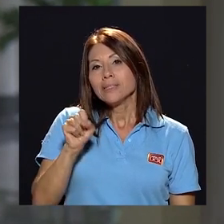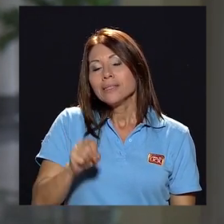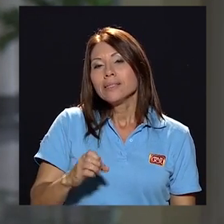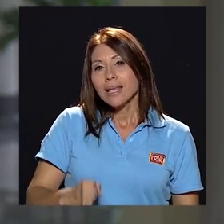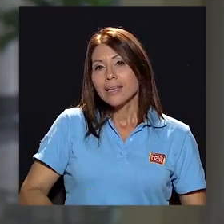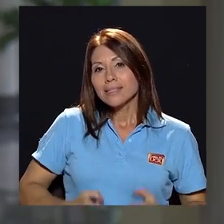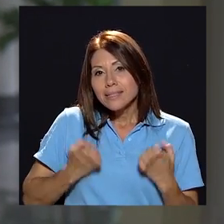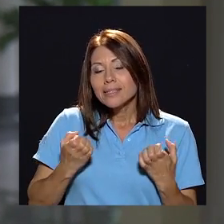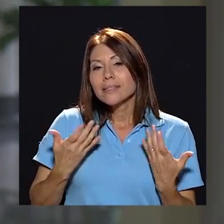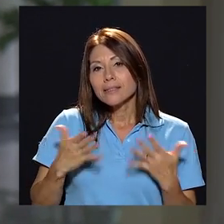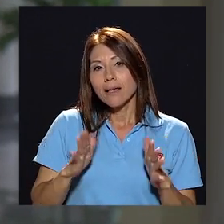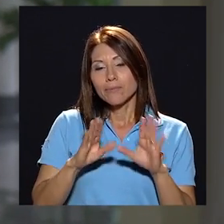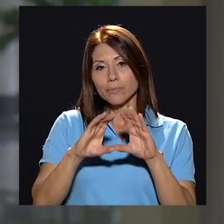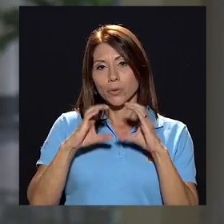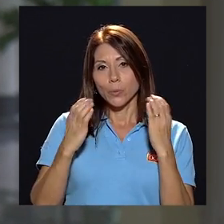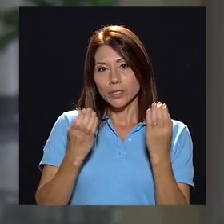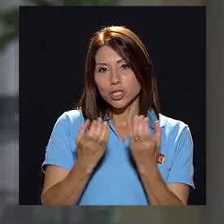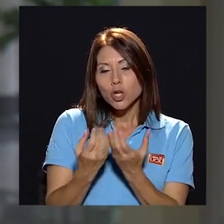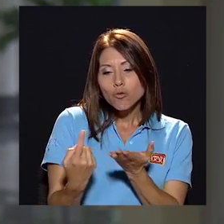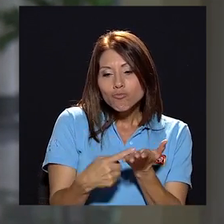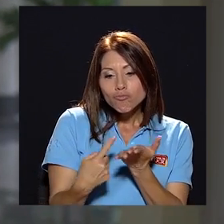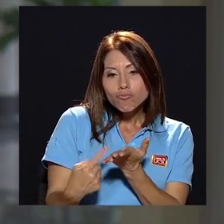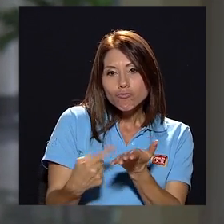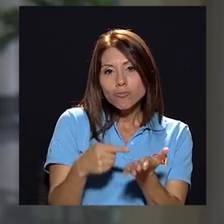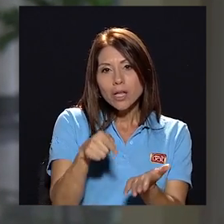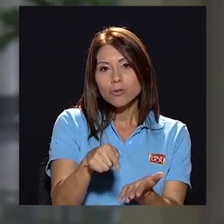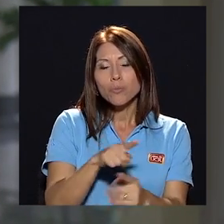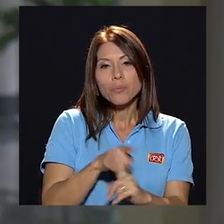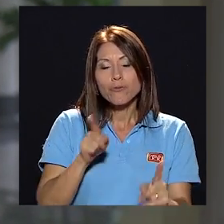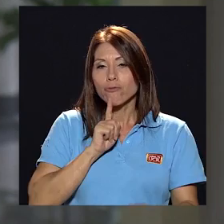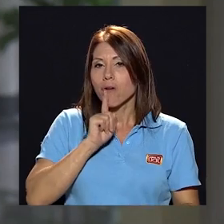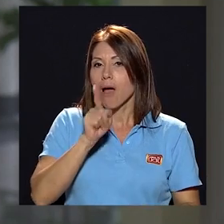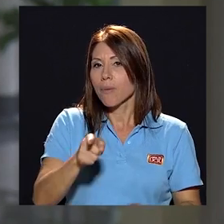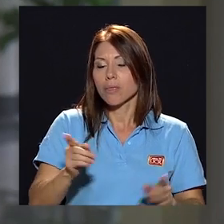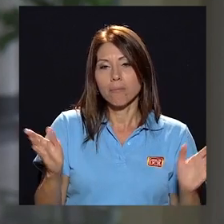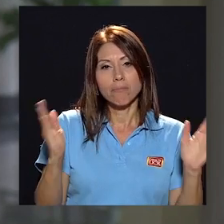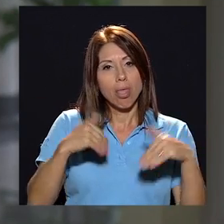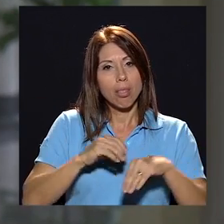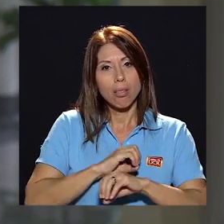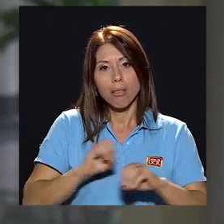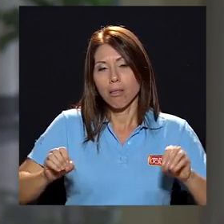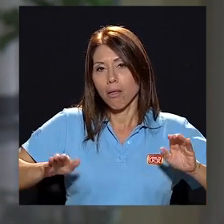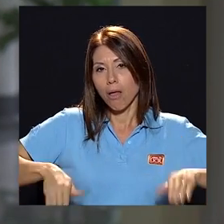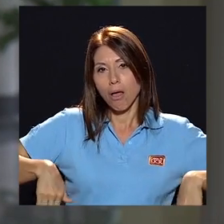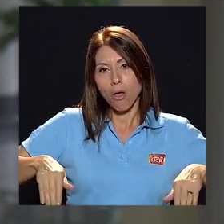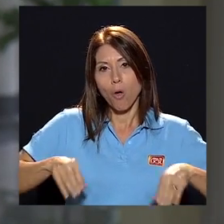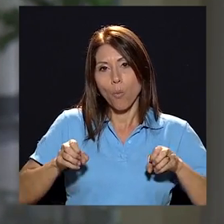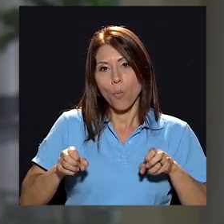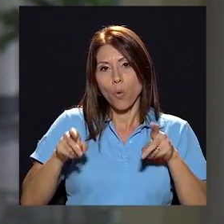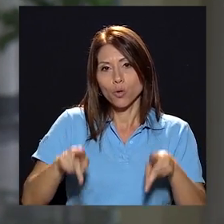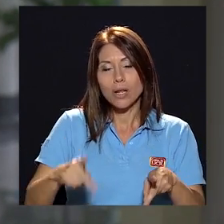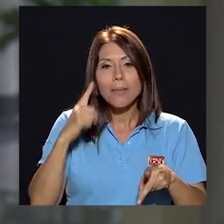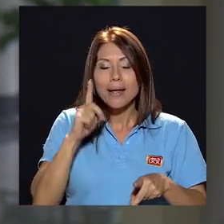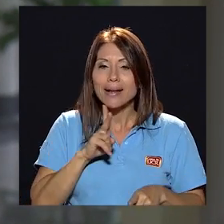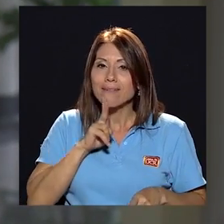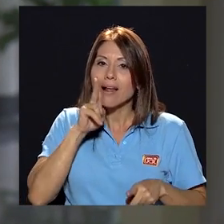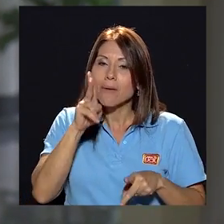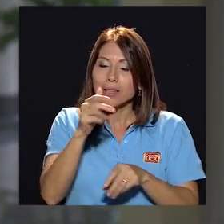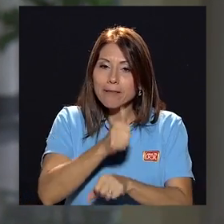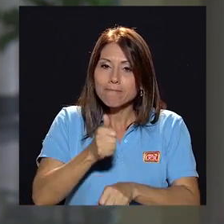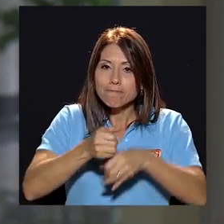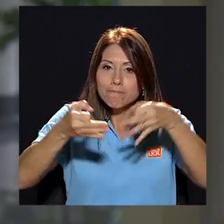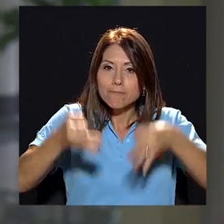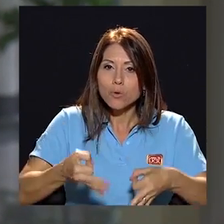existe como usted lo indico una comisión pues realmente no ha tenido la oportunidad de que esto se materialice